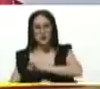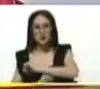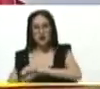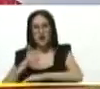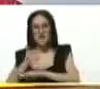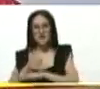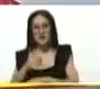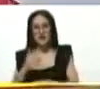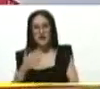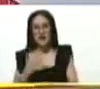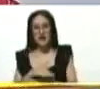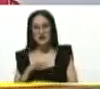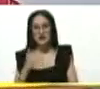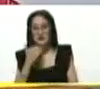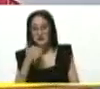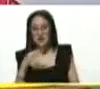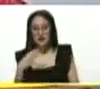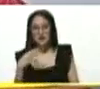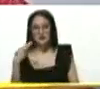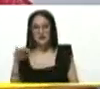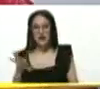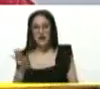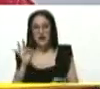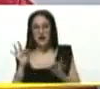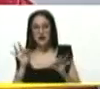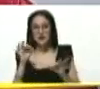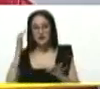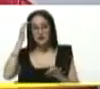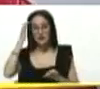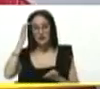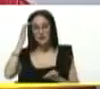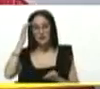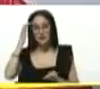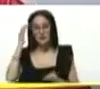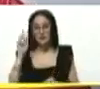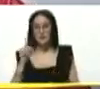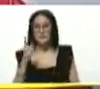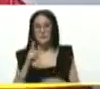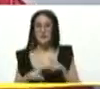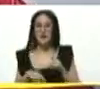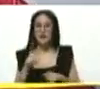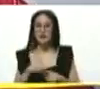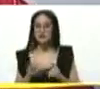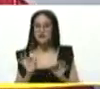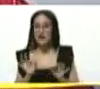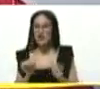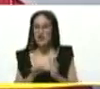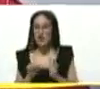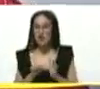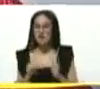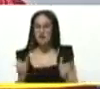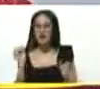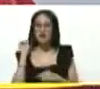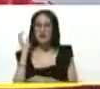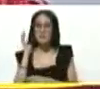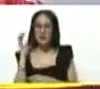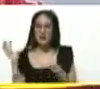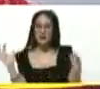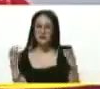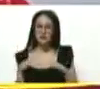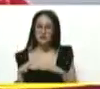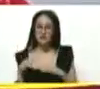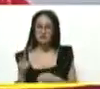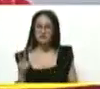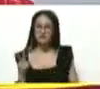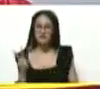de calles recién electos. Eso, ahí las primeras cosas que ellos van a hacer es determinar el lugar donde va a ser la asamblea. Y el día